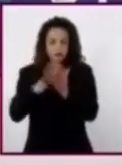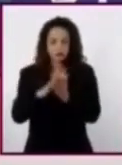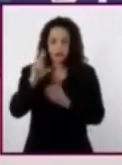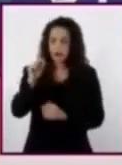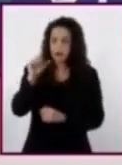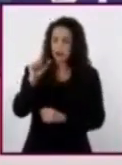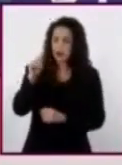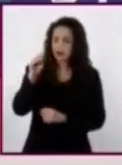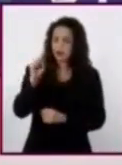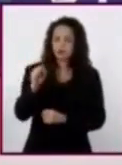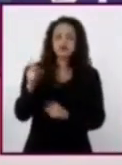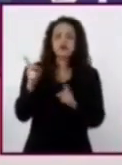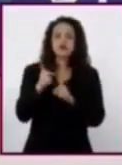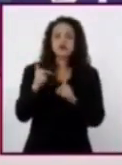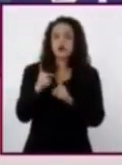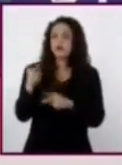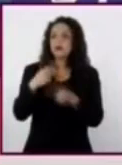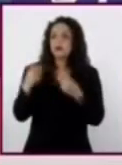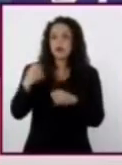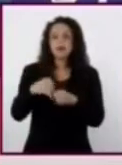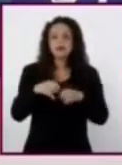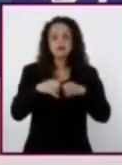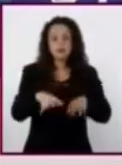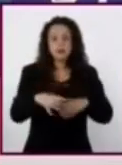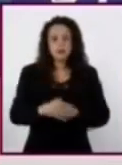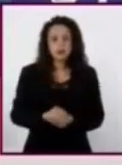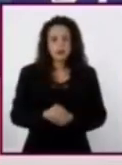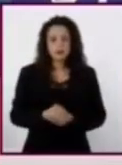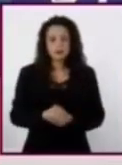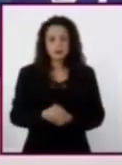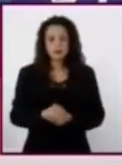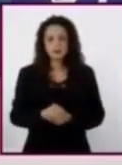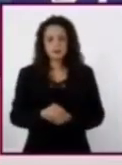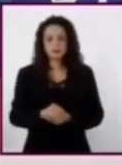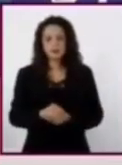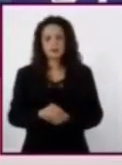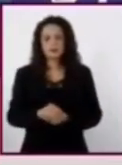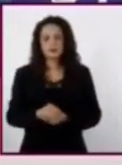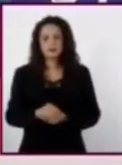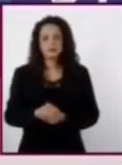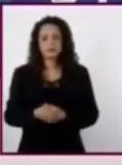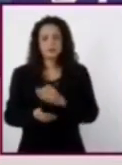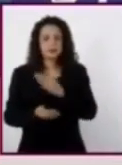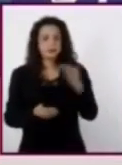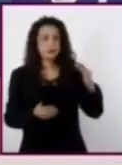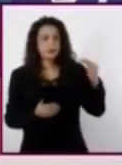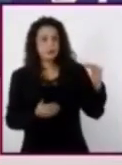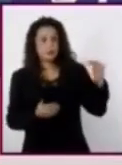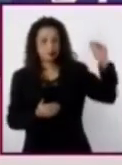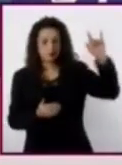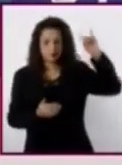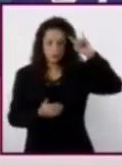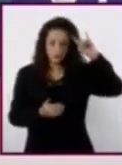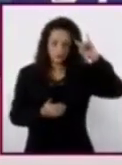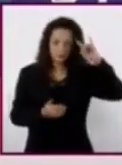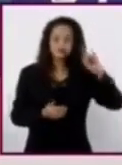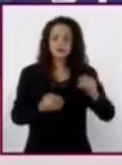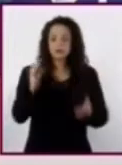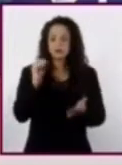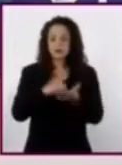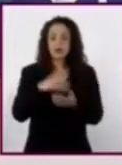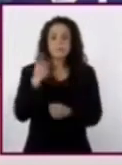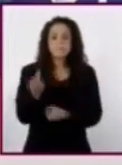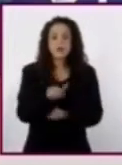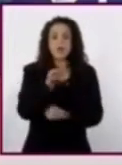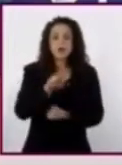de la fuente citada. Y en el extremo superior izquierdo, la o las preguntas